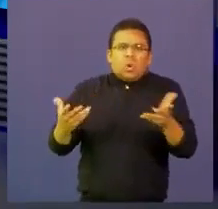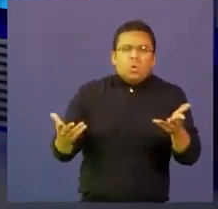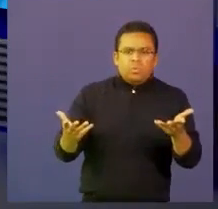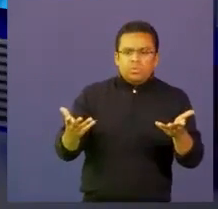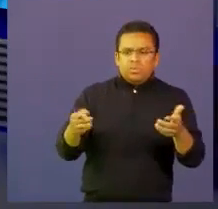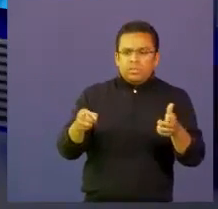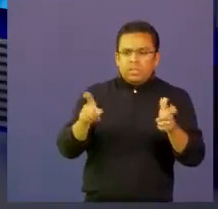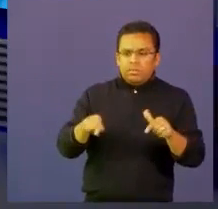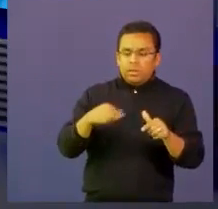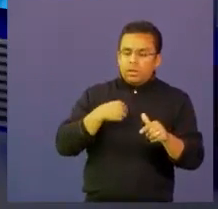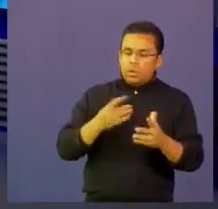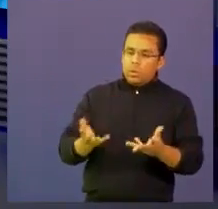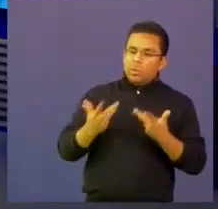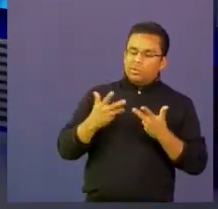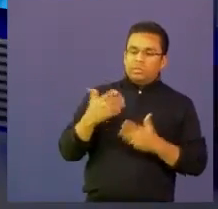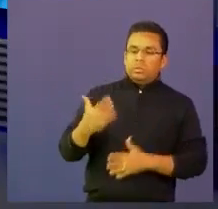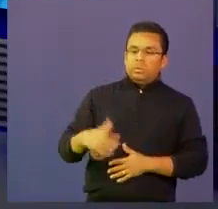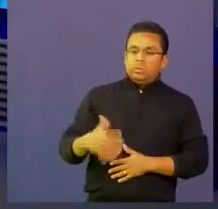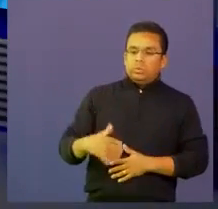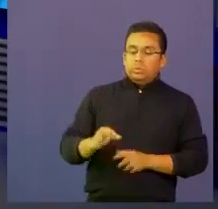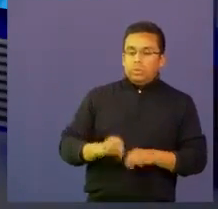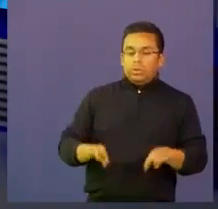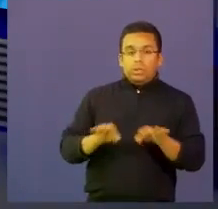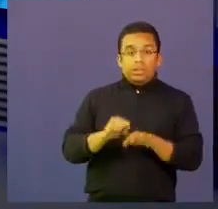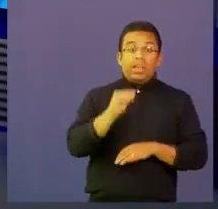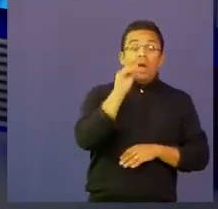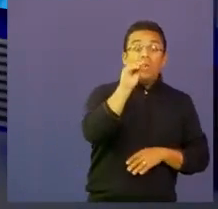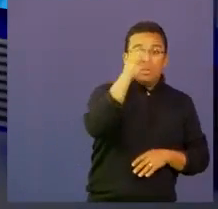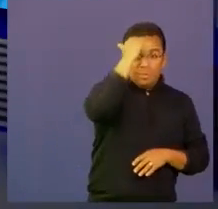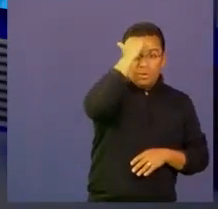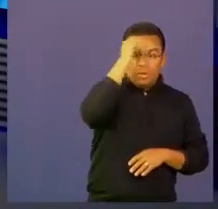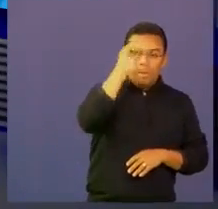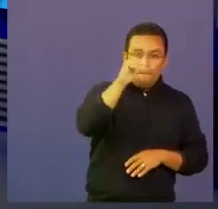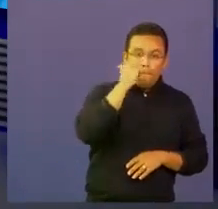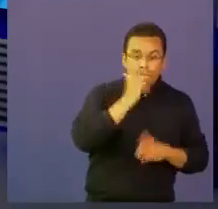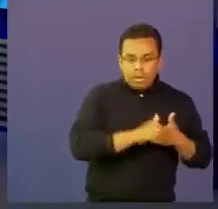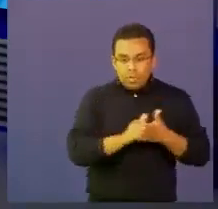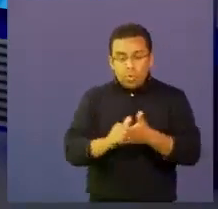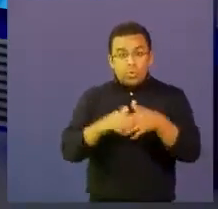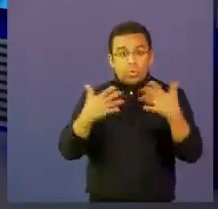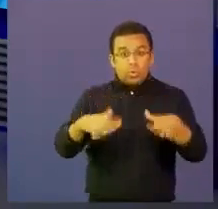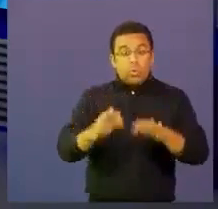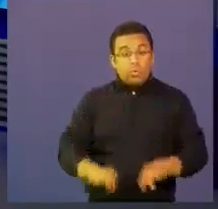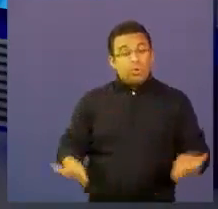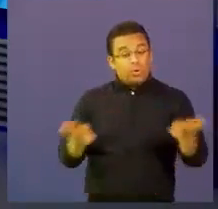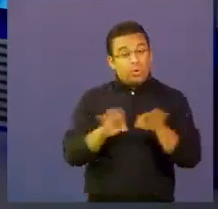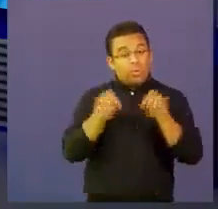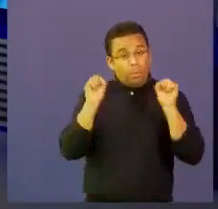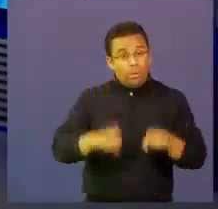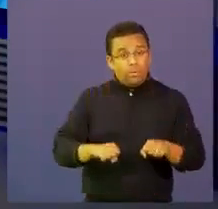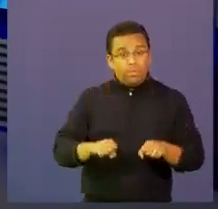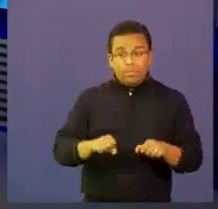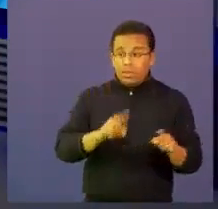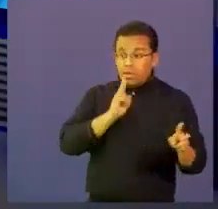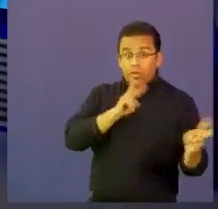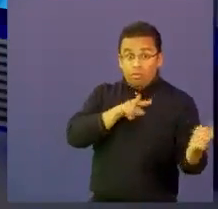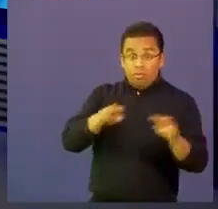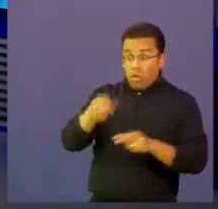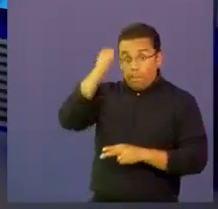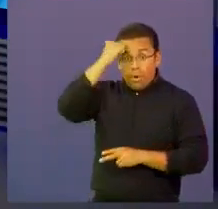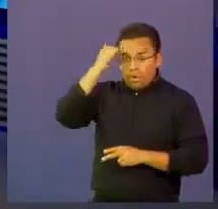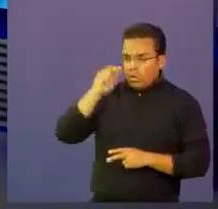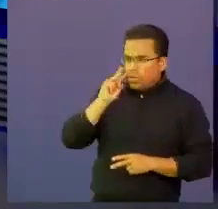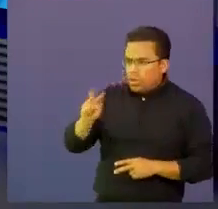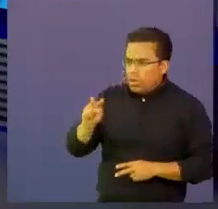le puedas además decir a los docentes y orientarlos y motivarlos para seguir. sea, es como yo estoy viendo a este maestro que lo está haciendo